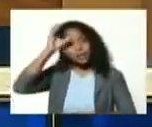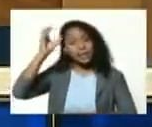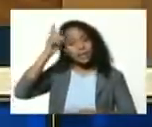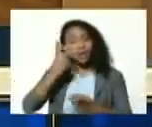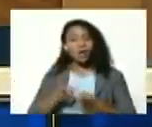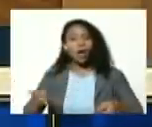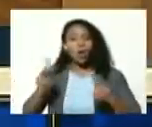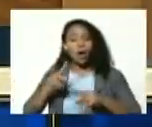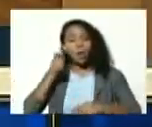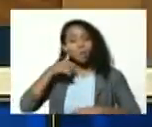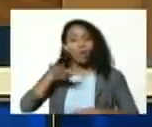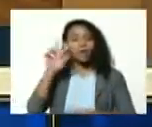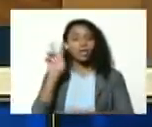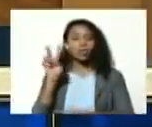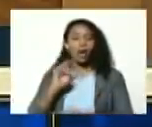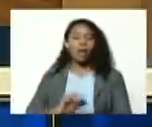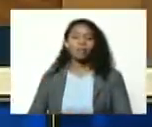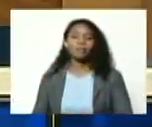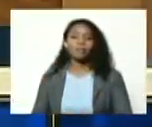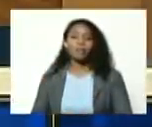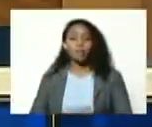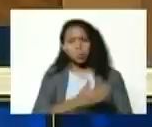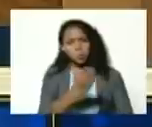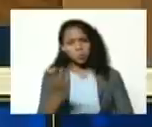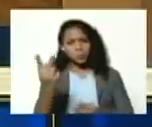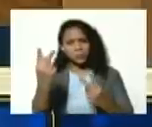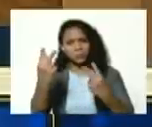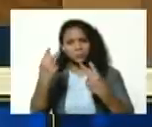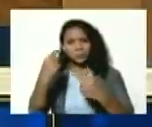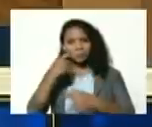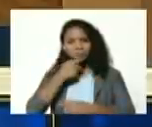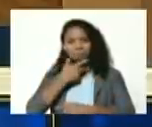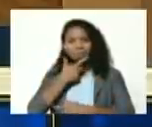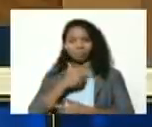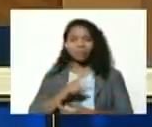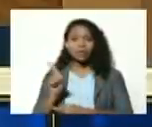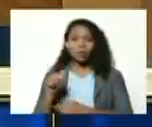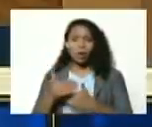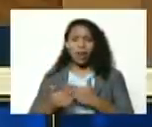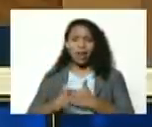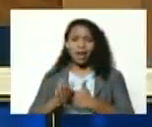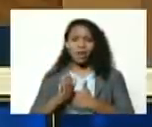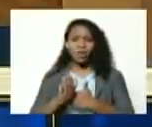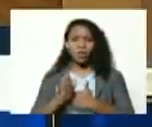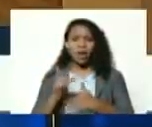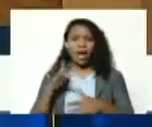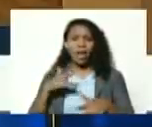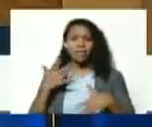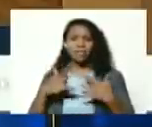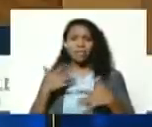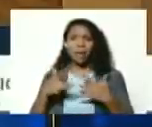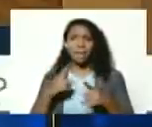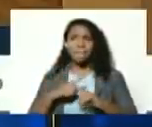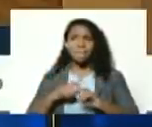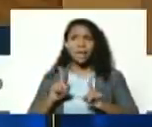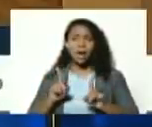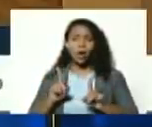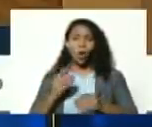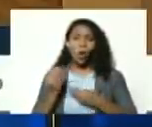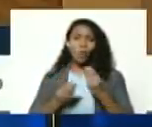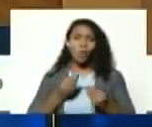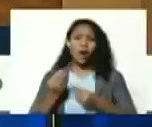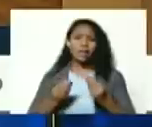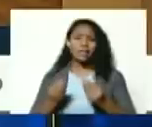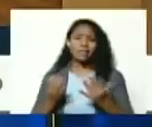valores del pueblo de Venezuela fíjense ustedes esta belleza pues se nos ha alargado un poco el acto pero ¿cómo hace uno?